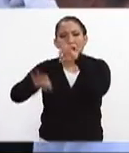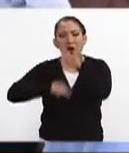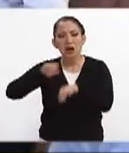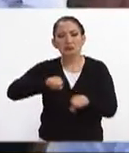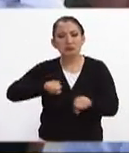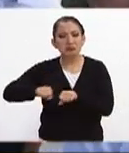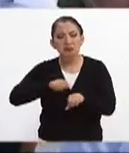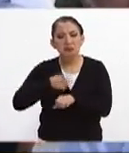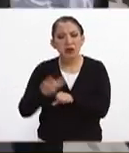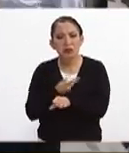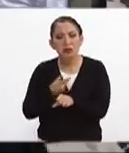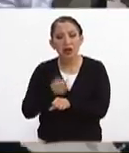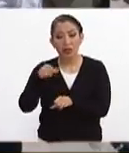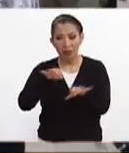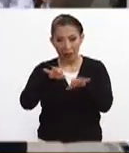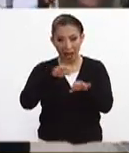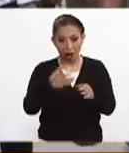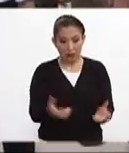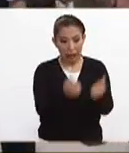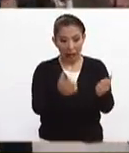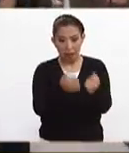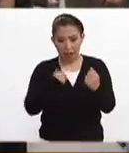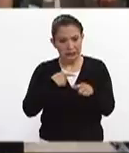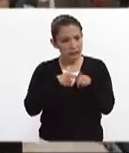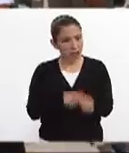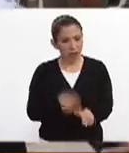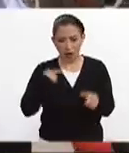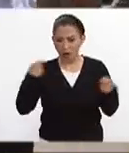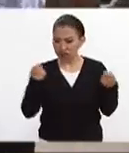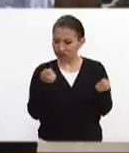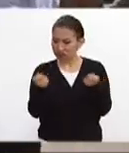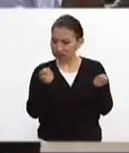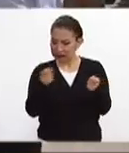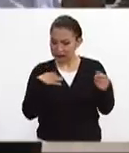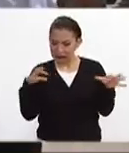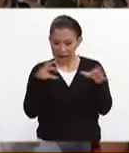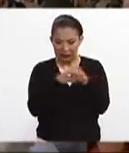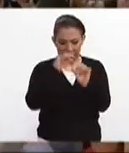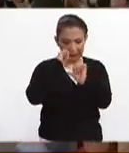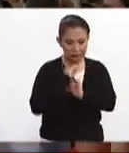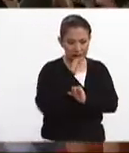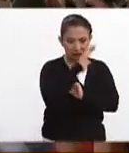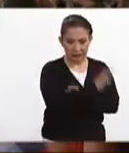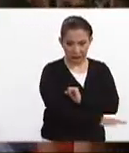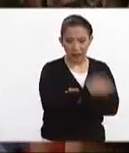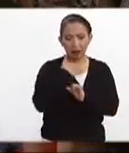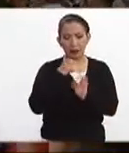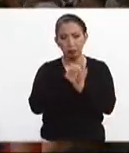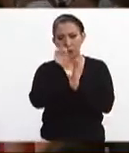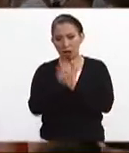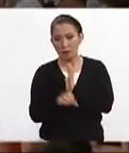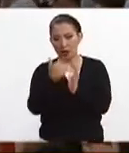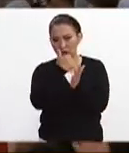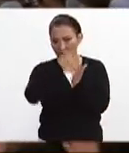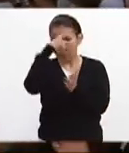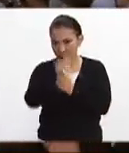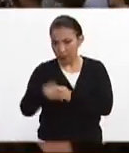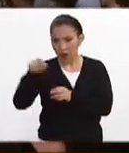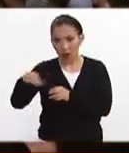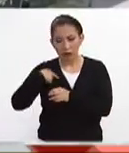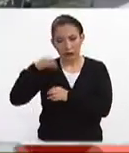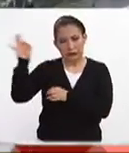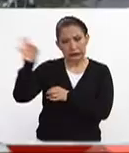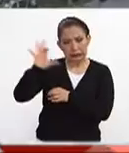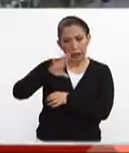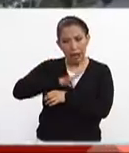sismo. Afirmó que las labores de rescate continúan bajo una coordinación estrecha entre autoridades. Tal es el caso en la Ciudad de México, donde se